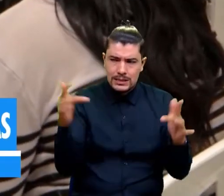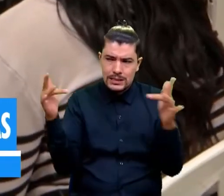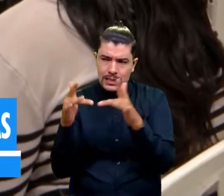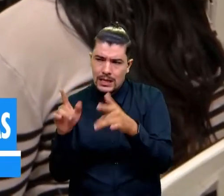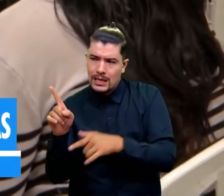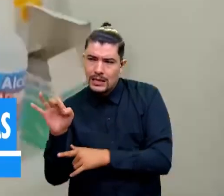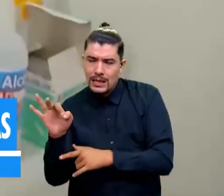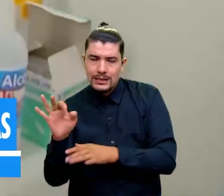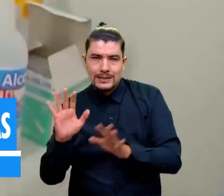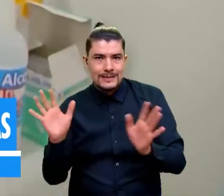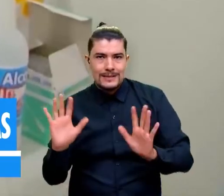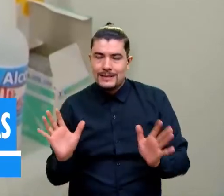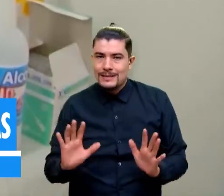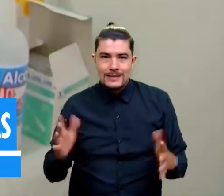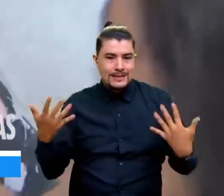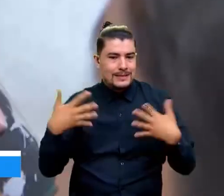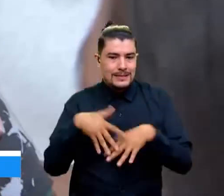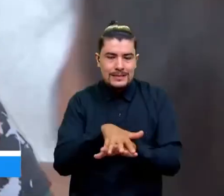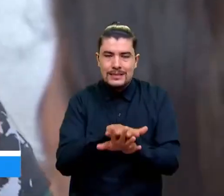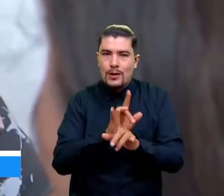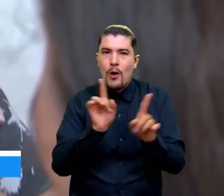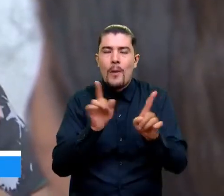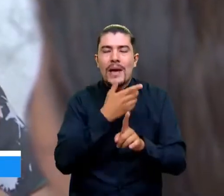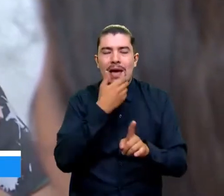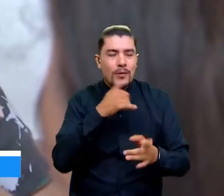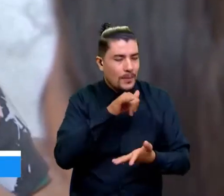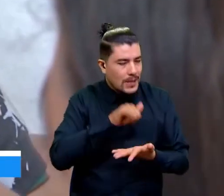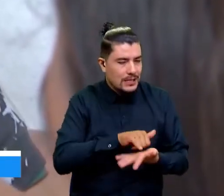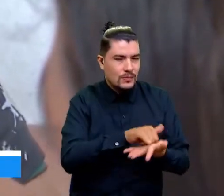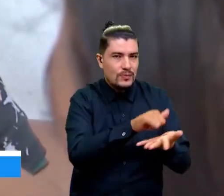y bajo riesgo al combinar biológicos diferentes.